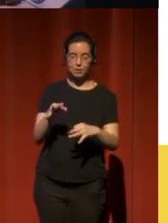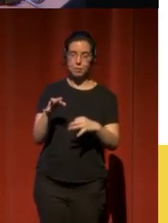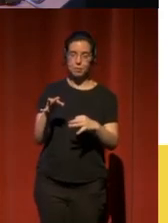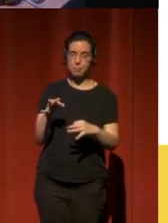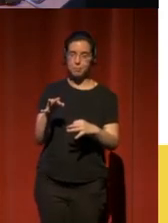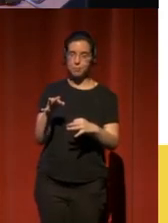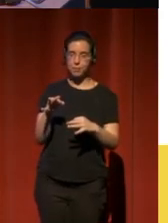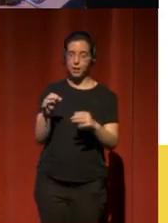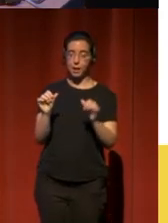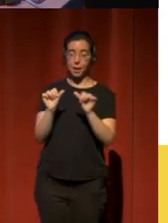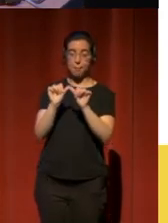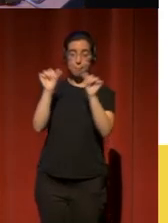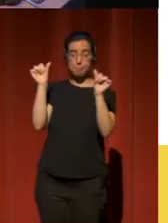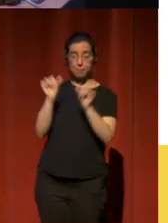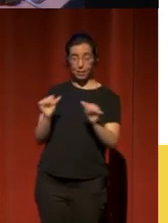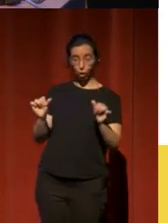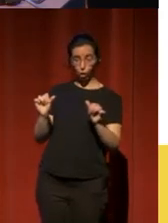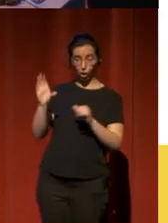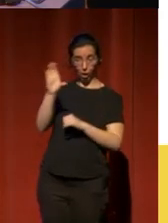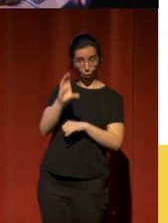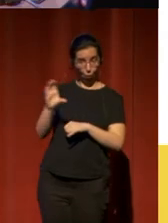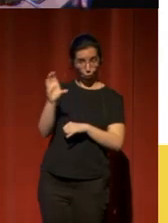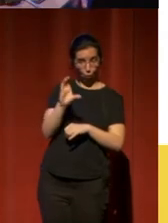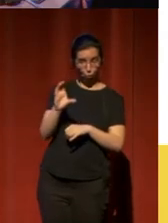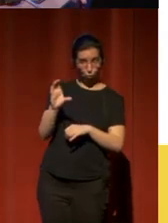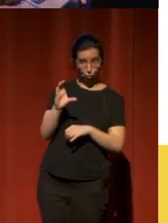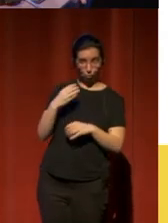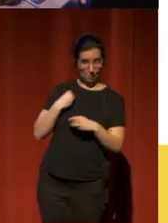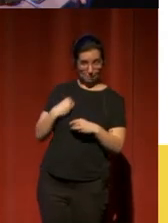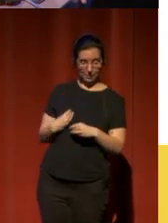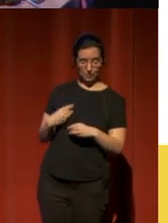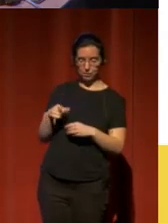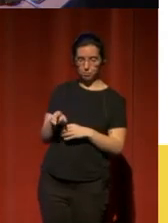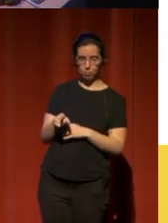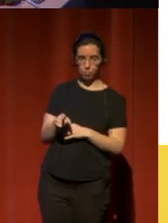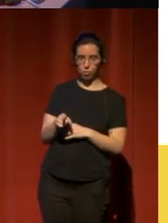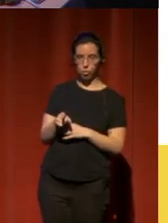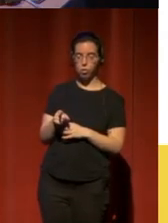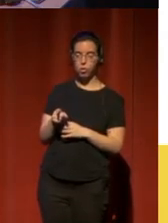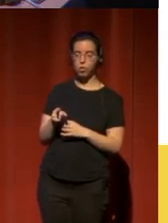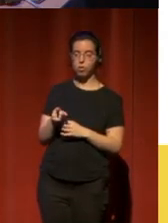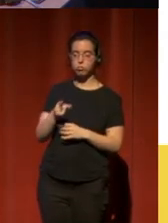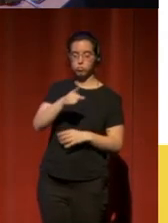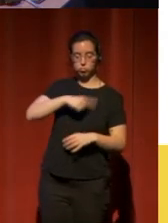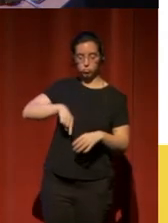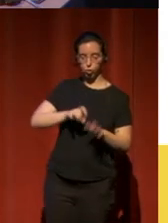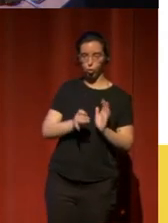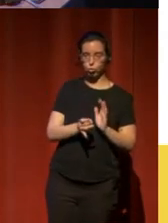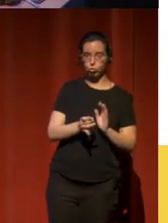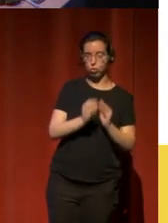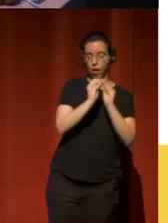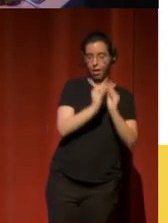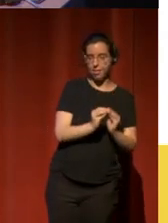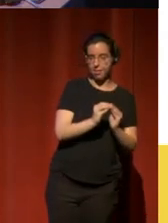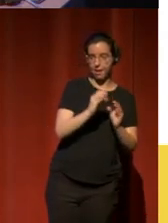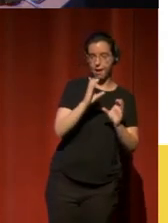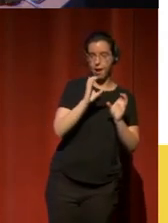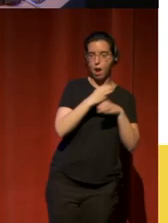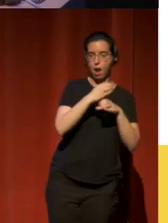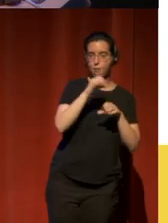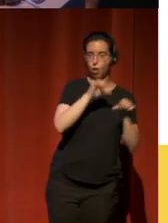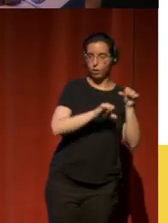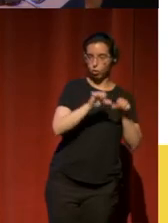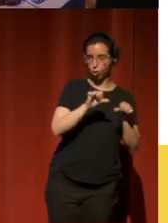con la metodología que proponemos en el curso, bueno, pues hacemos nosotros un laboratorio. Hacemos la